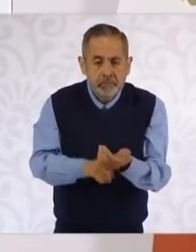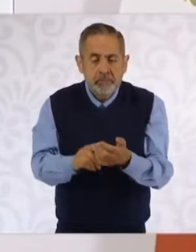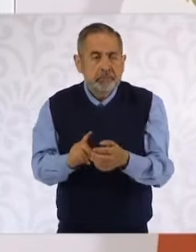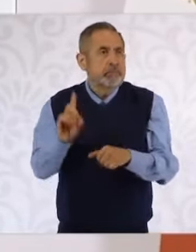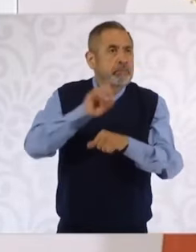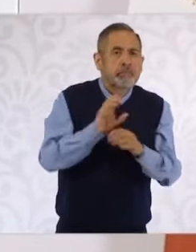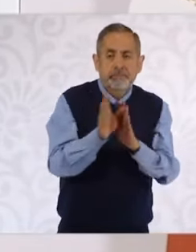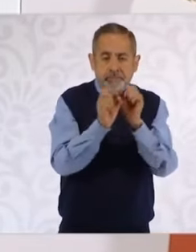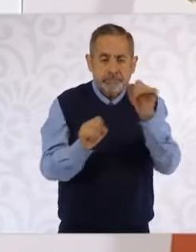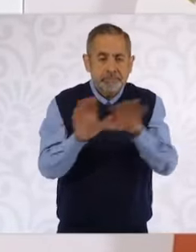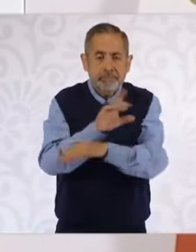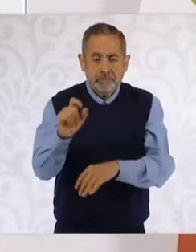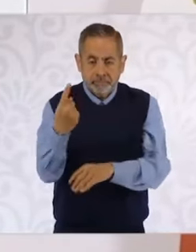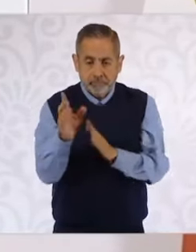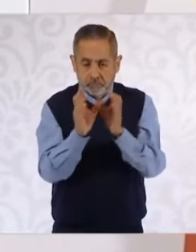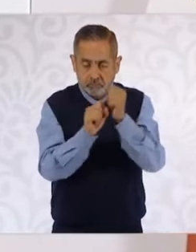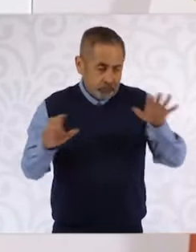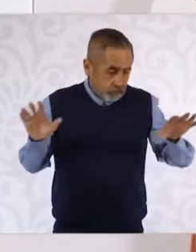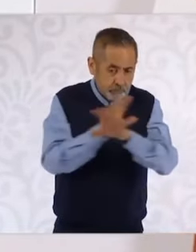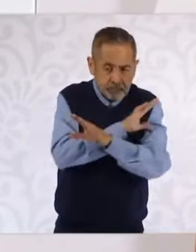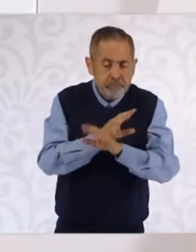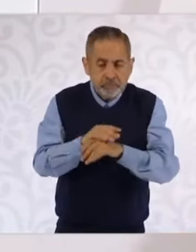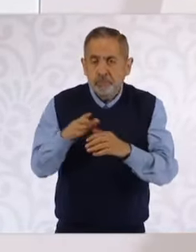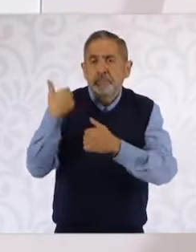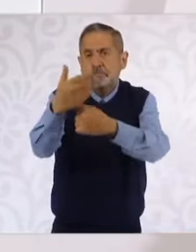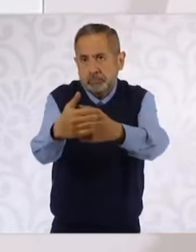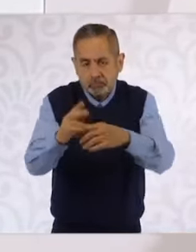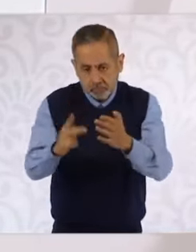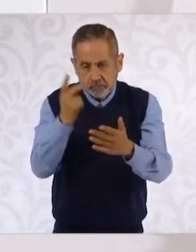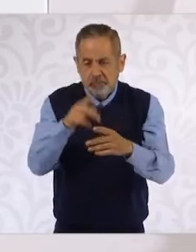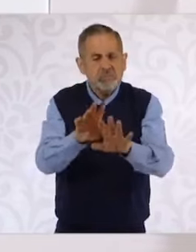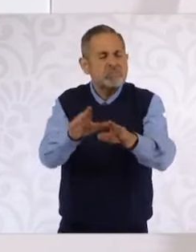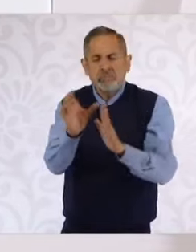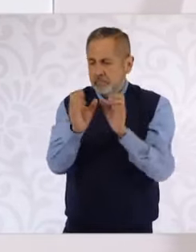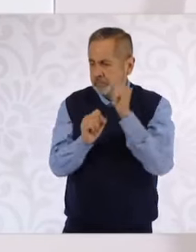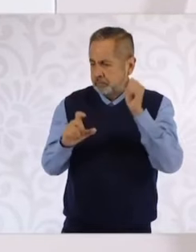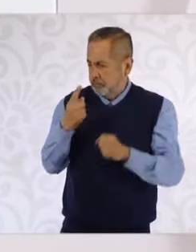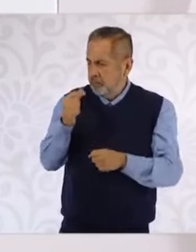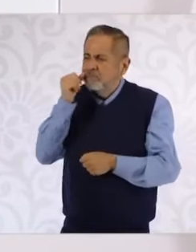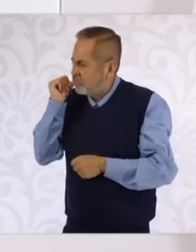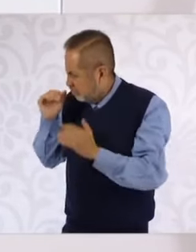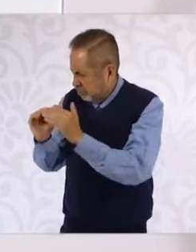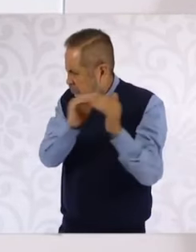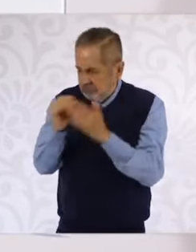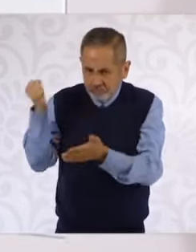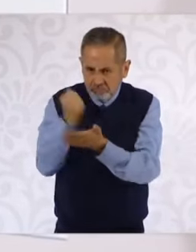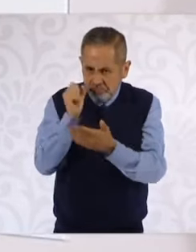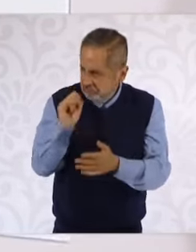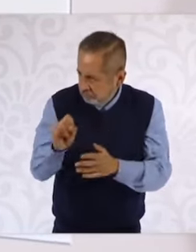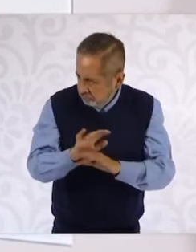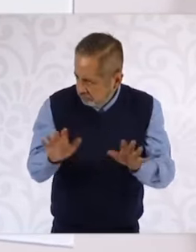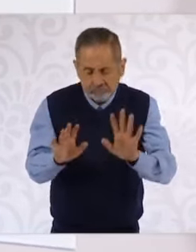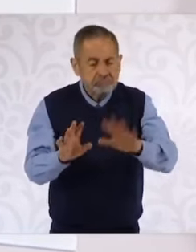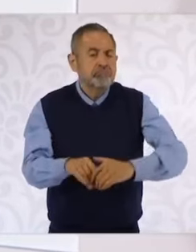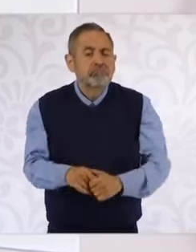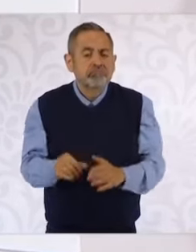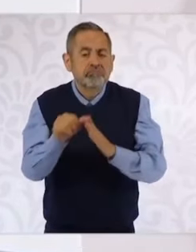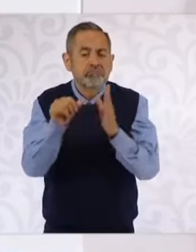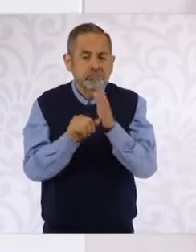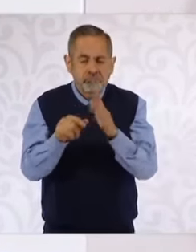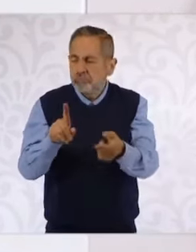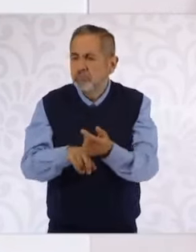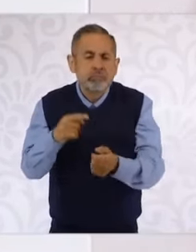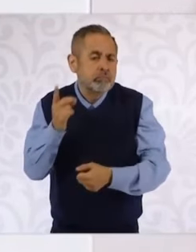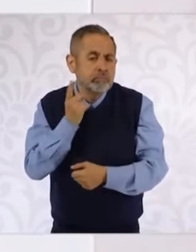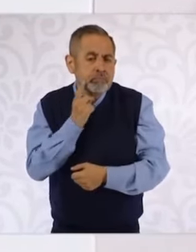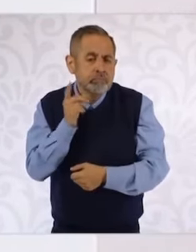21 constitucional, que el día de ayer se aprobó creo que por unanimidad, ¿no? Es así. ¿En Cámara